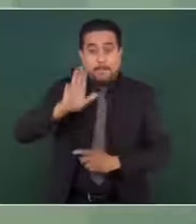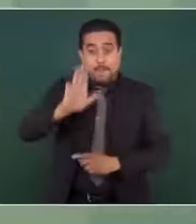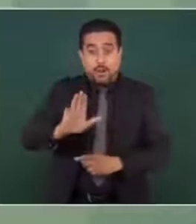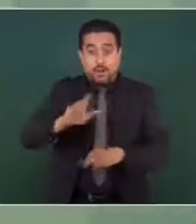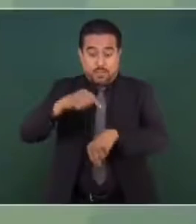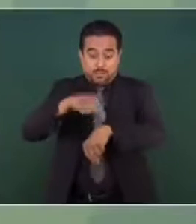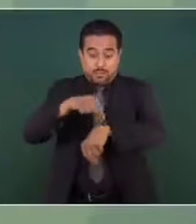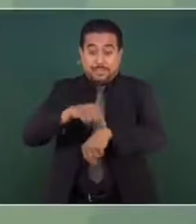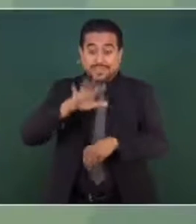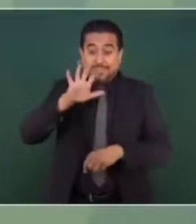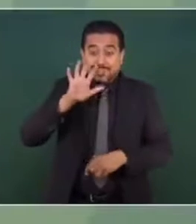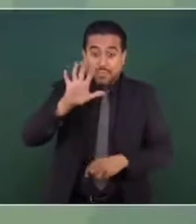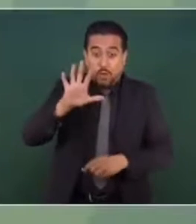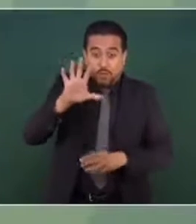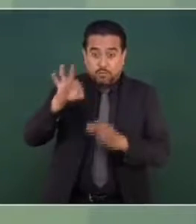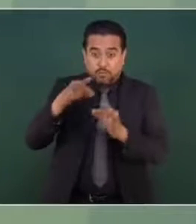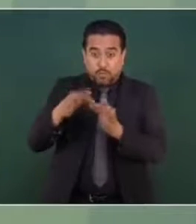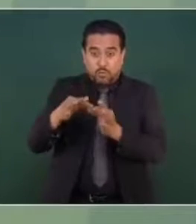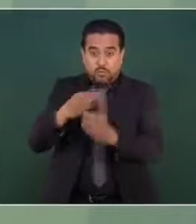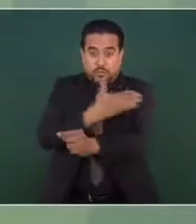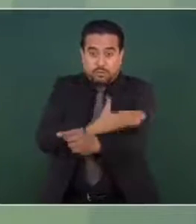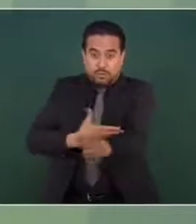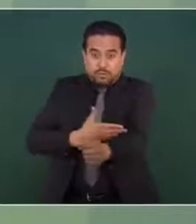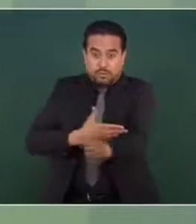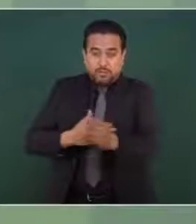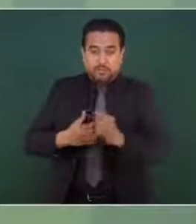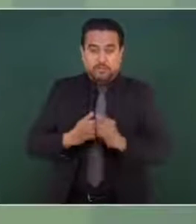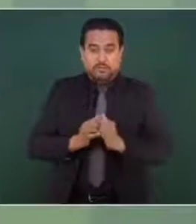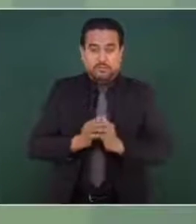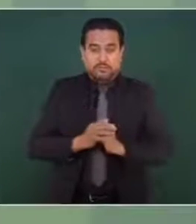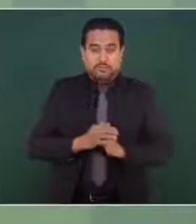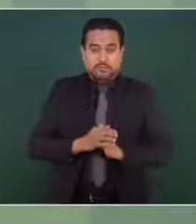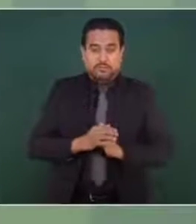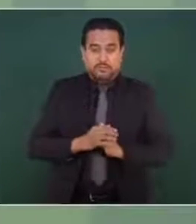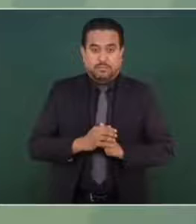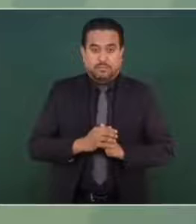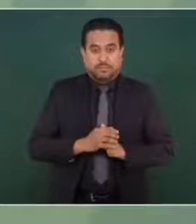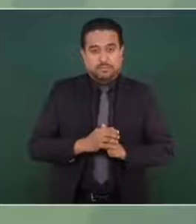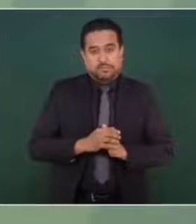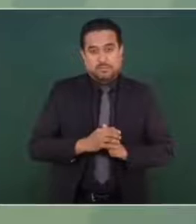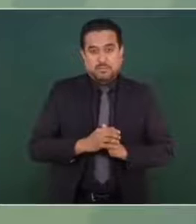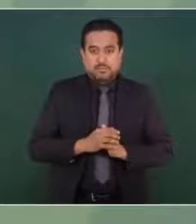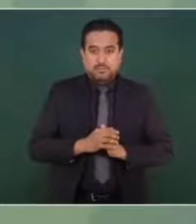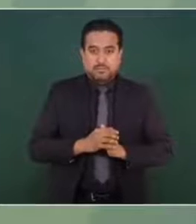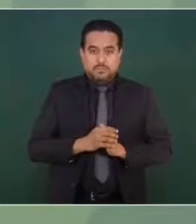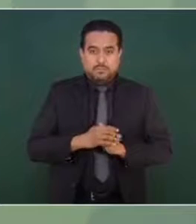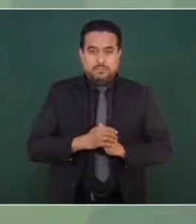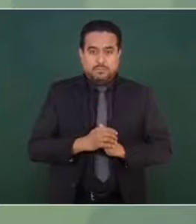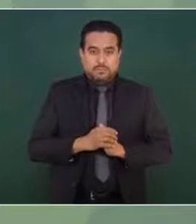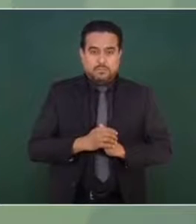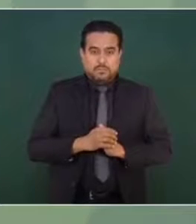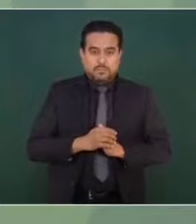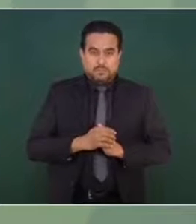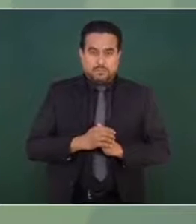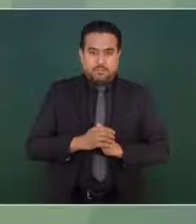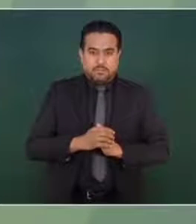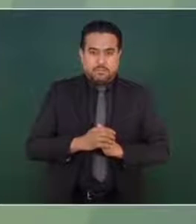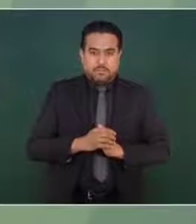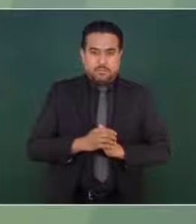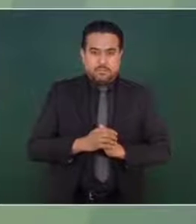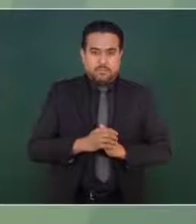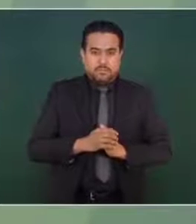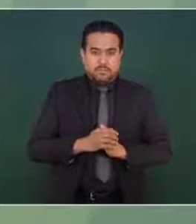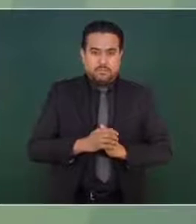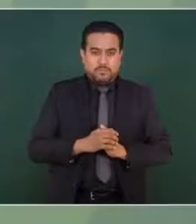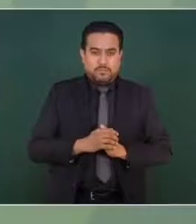cinco de la tarde y ahí vamos a hablar de lo que